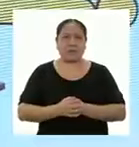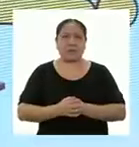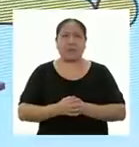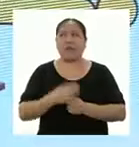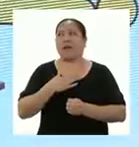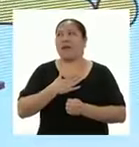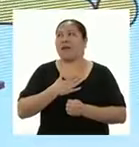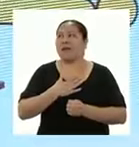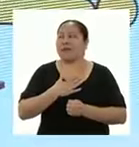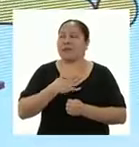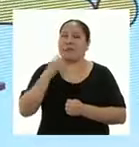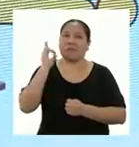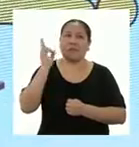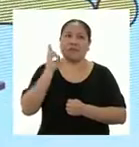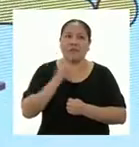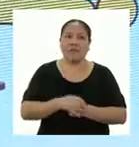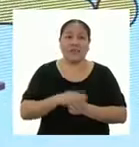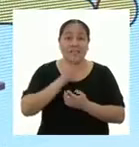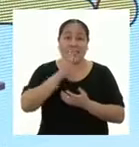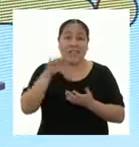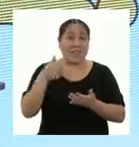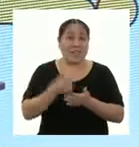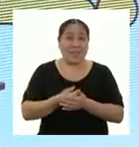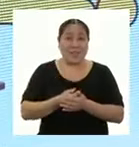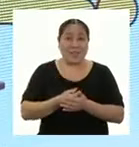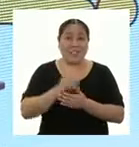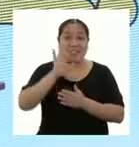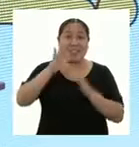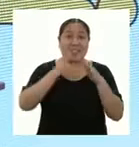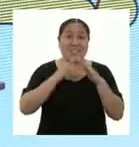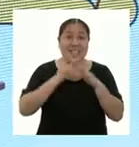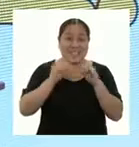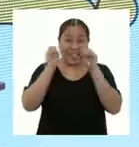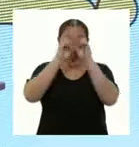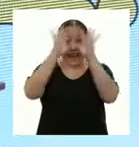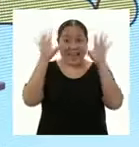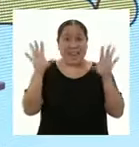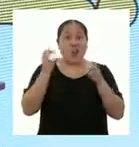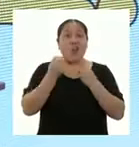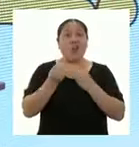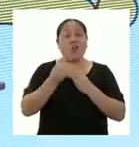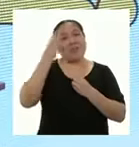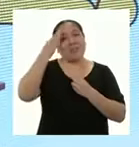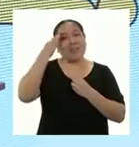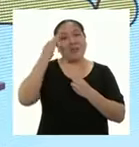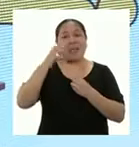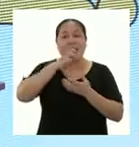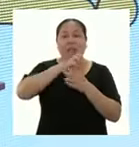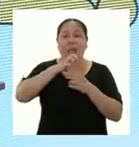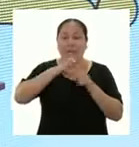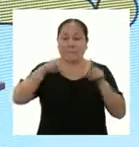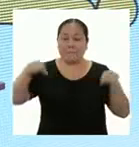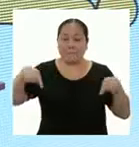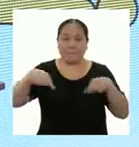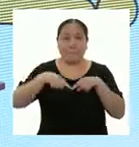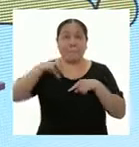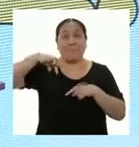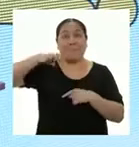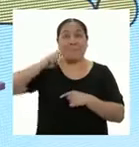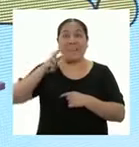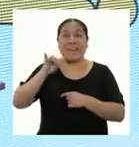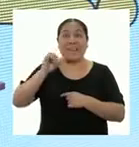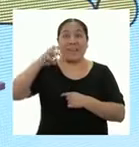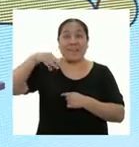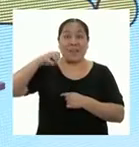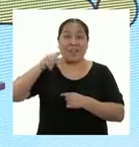Ay, profesora. Creo que ya todas y todos en sus casas tienen clarísimo cómo calcular el perímetro de distintas formas bidimensionales